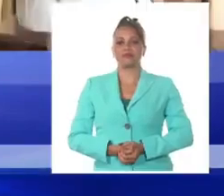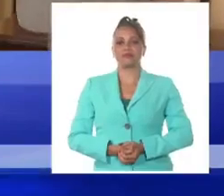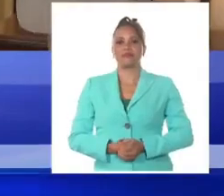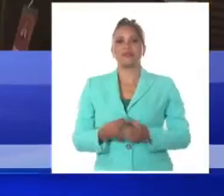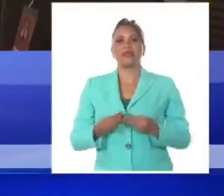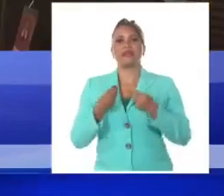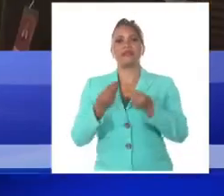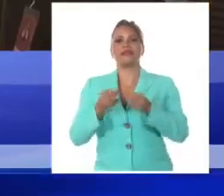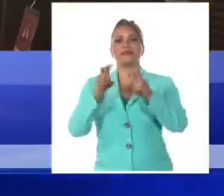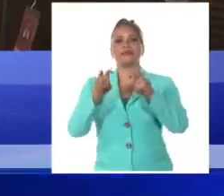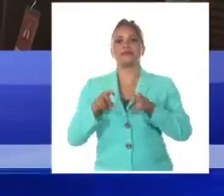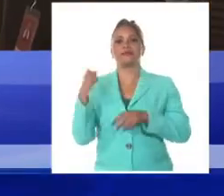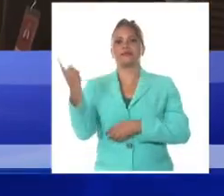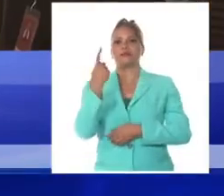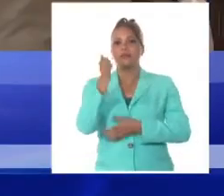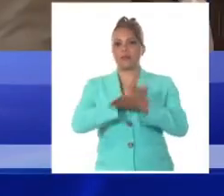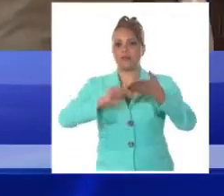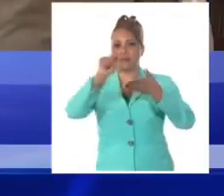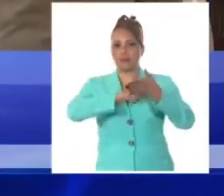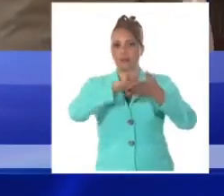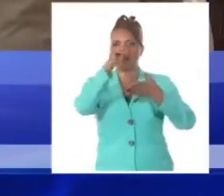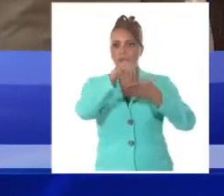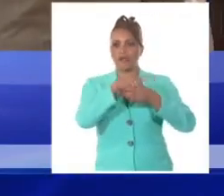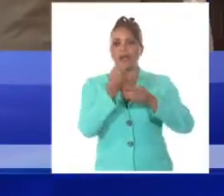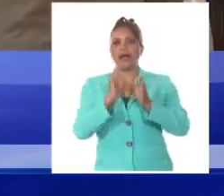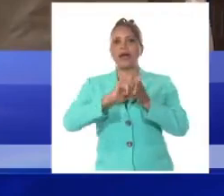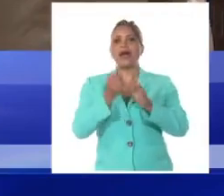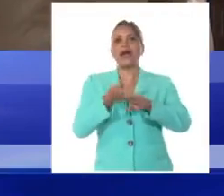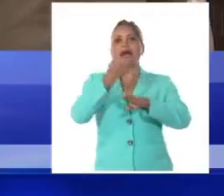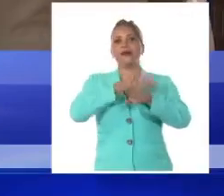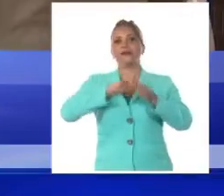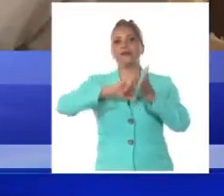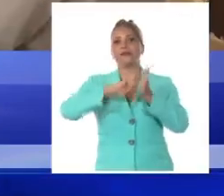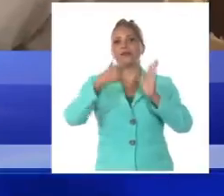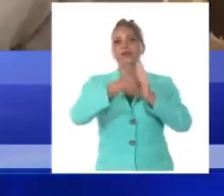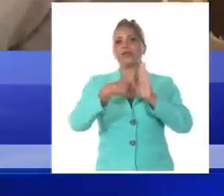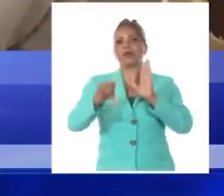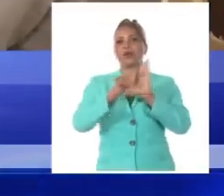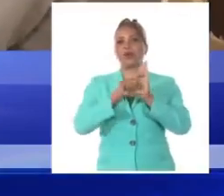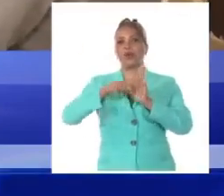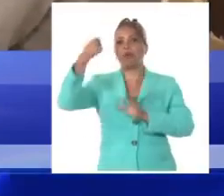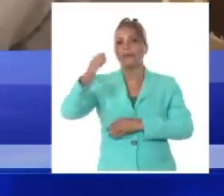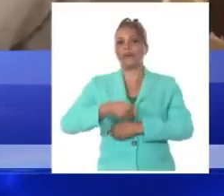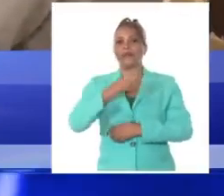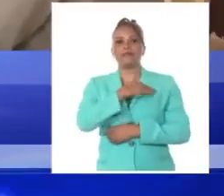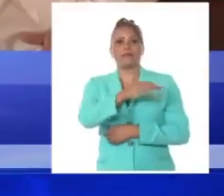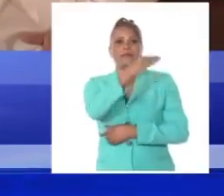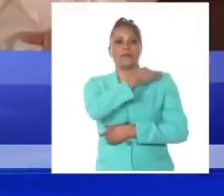Entregan a la Asamblea Nacional del Poder Popular ante proyecto de ley del Código Penal Militar.